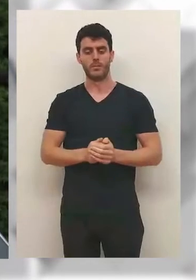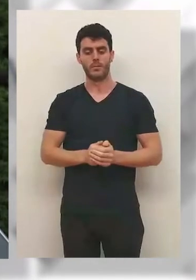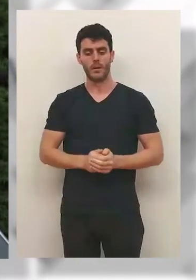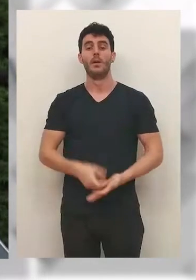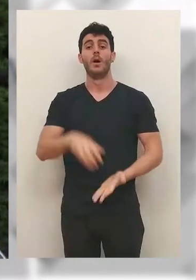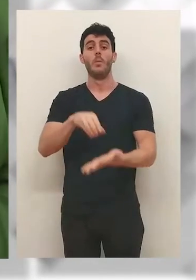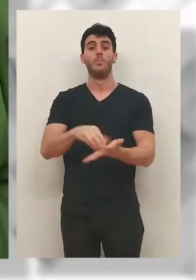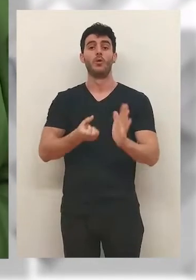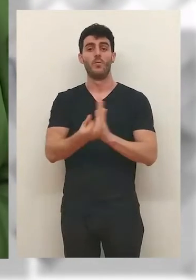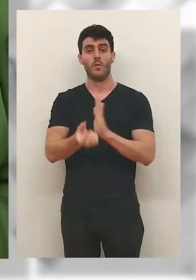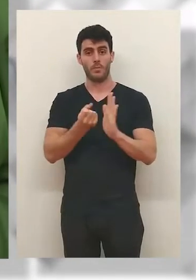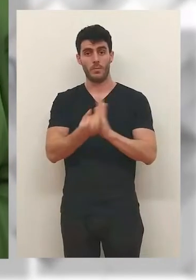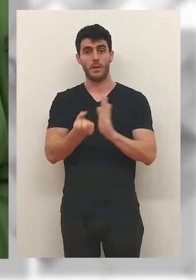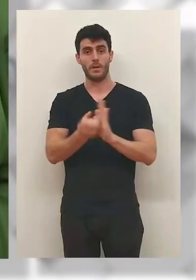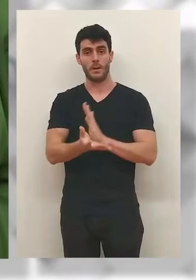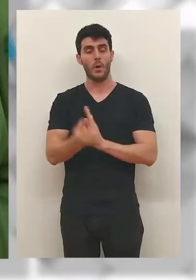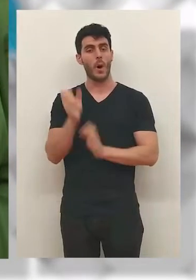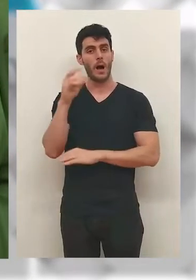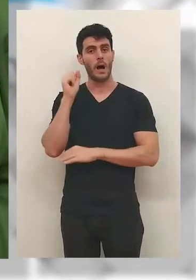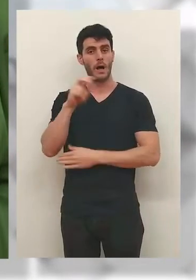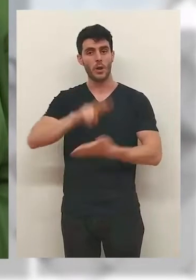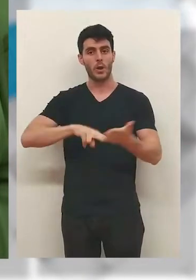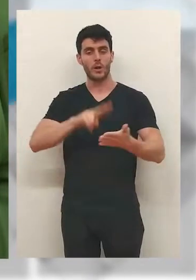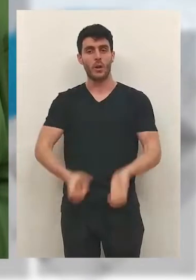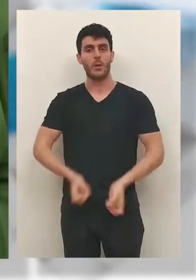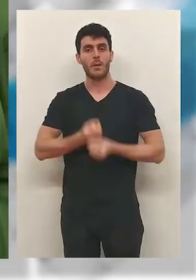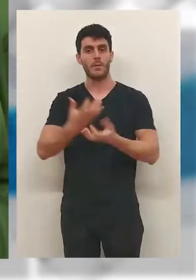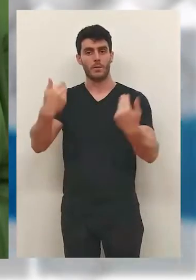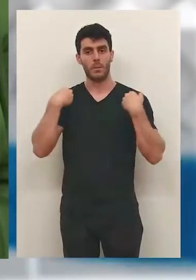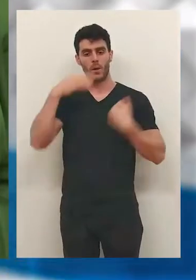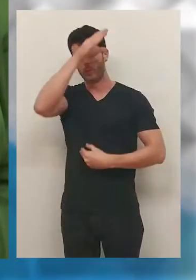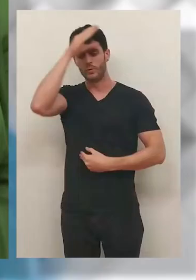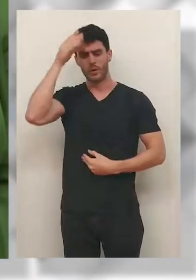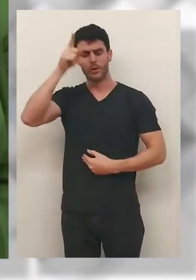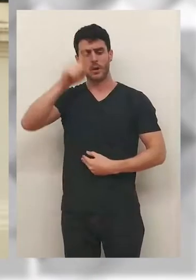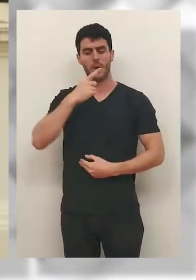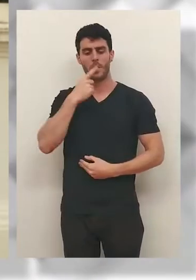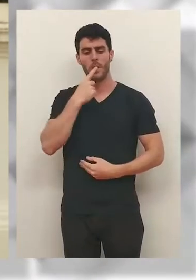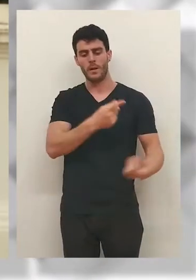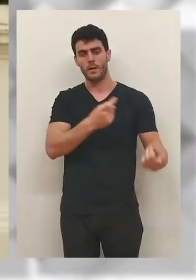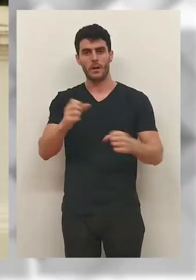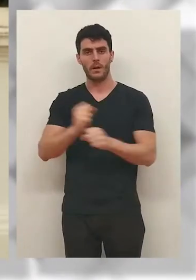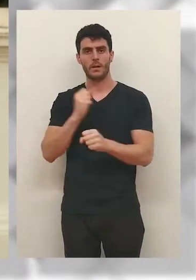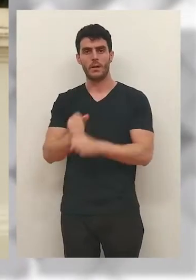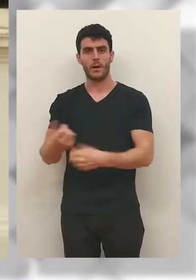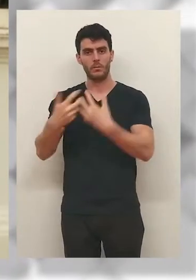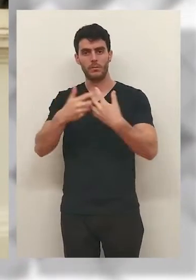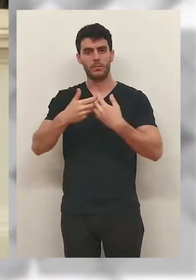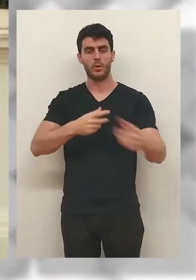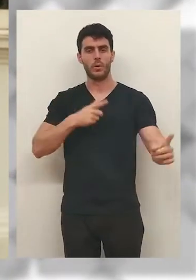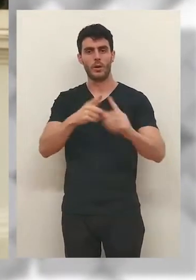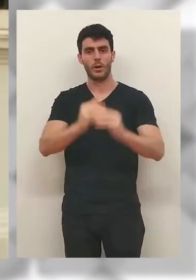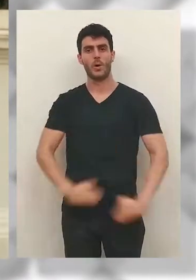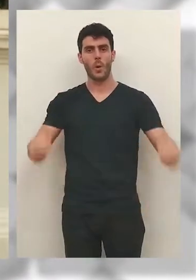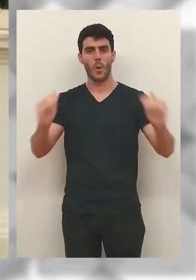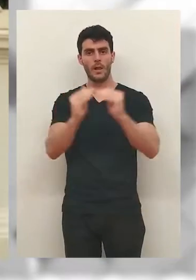autónoma de La Rioja. Ha sido el punto informativo en un acto enmarcado por la lectura del manifiesto por parte de la presidenta. Andréu subrayaba la necesidad